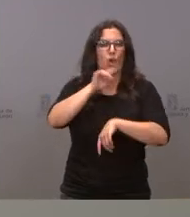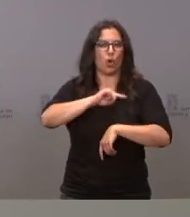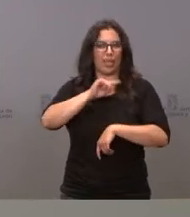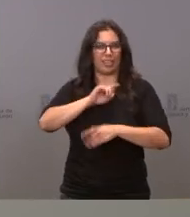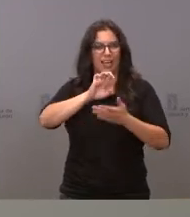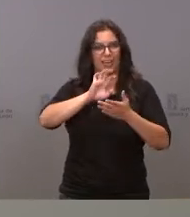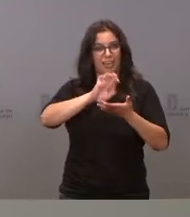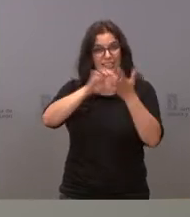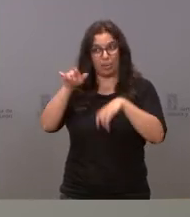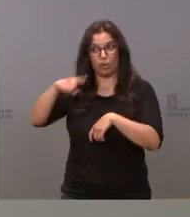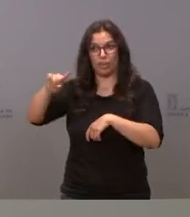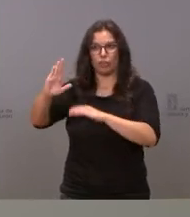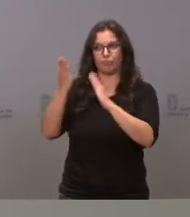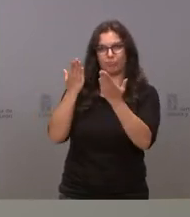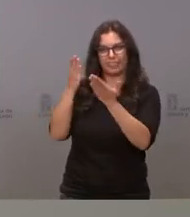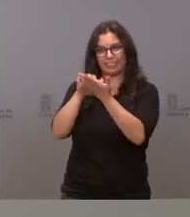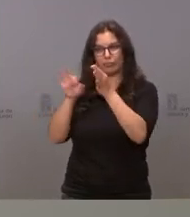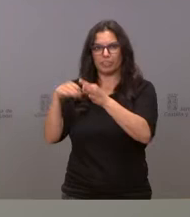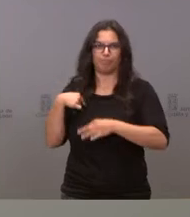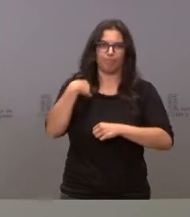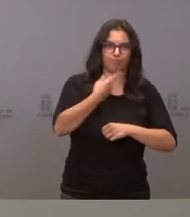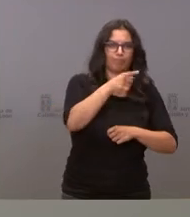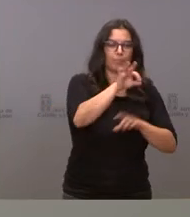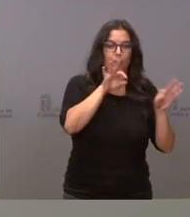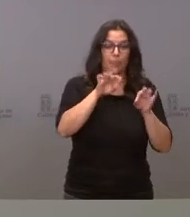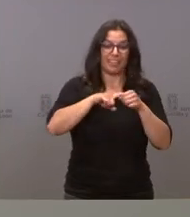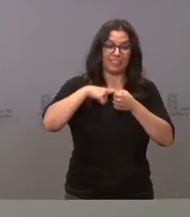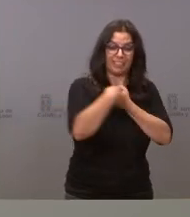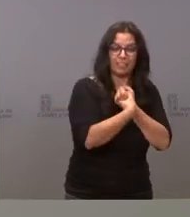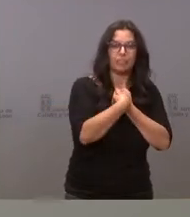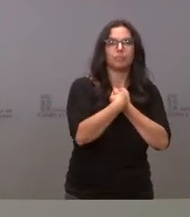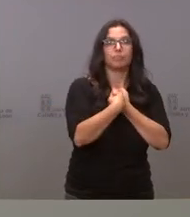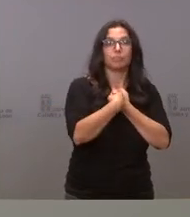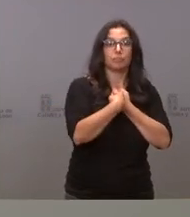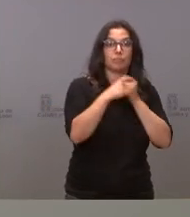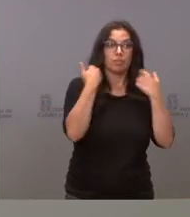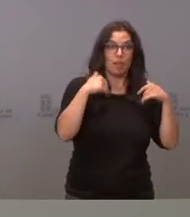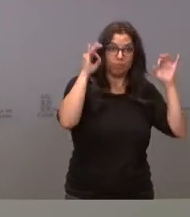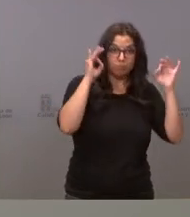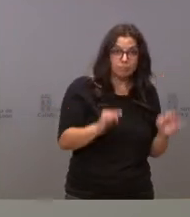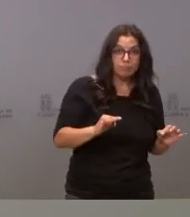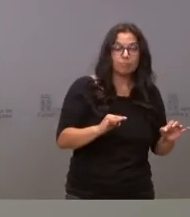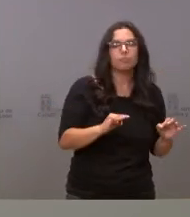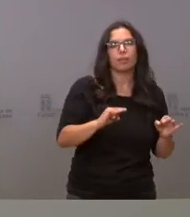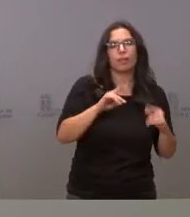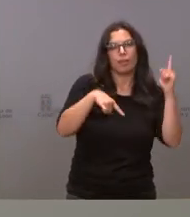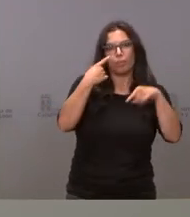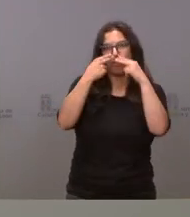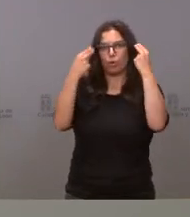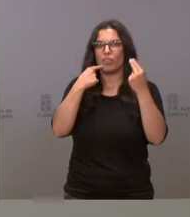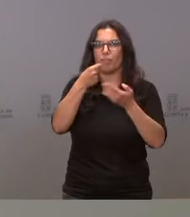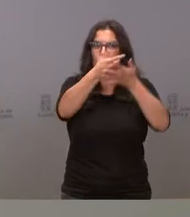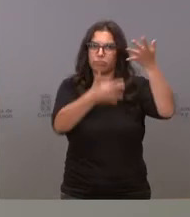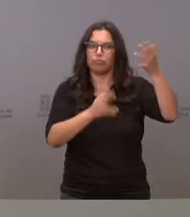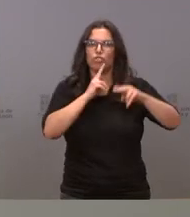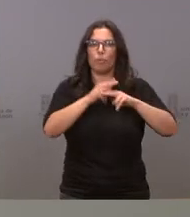Castilla y León. Daremos a conocer los nombres de sus componentes en cuanto se tenga la propuesta de los mismos. La Ley